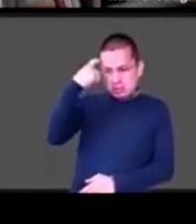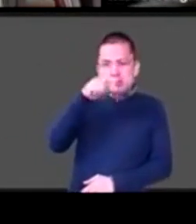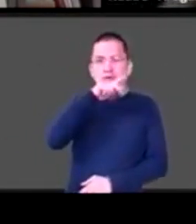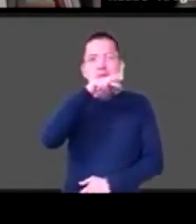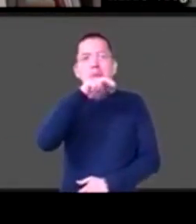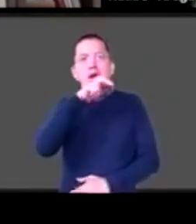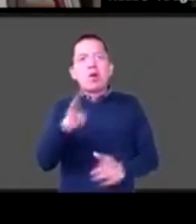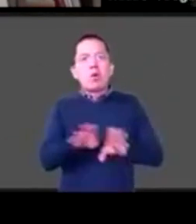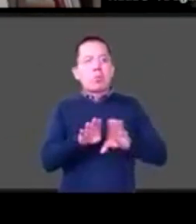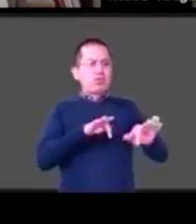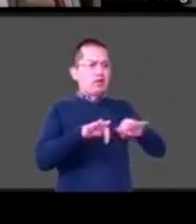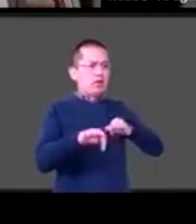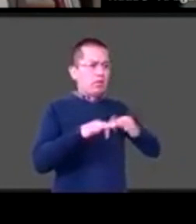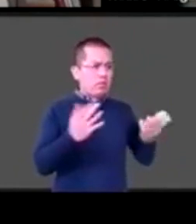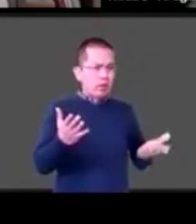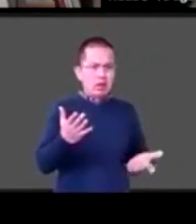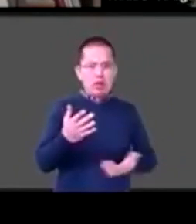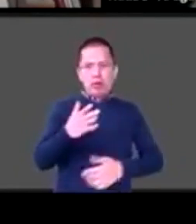y me dijo mira